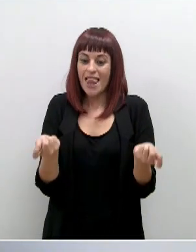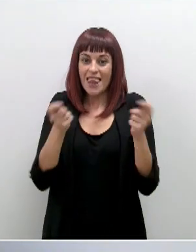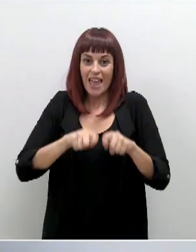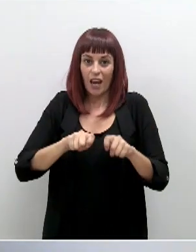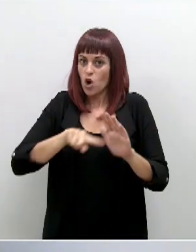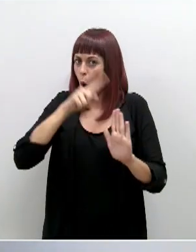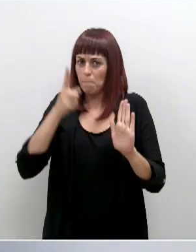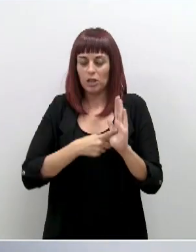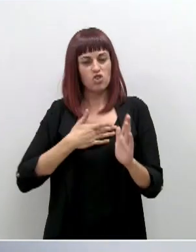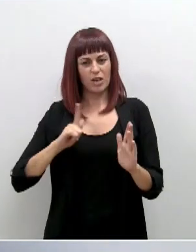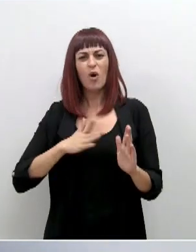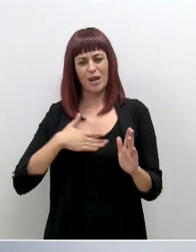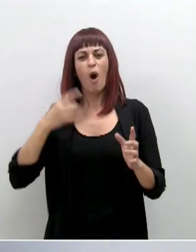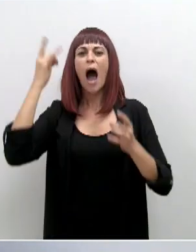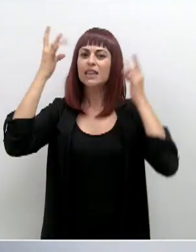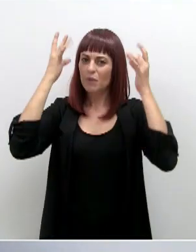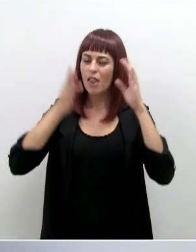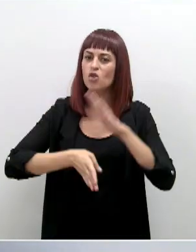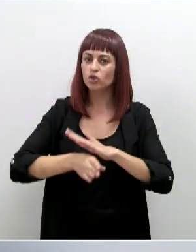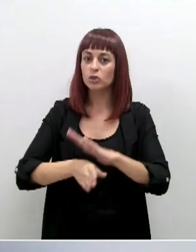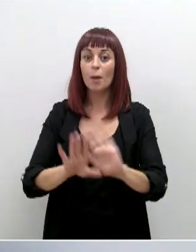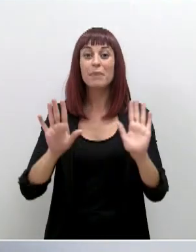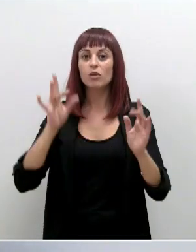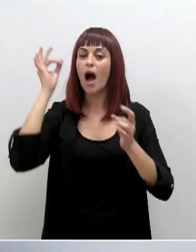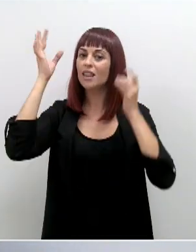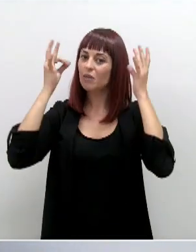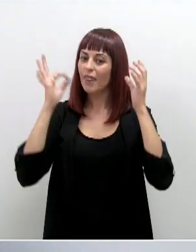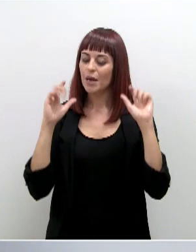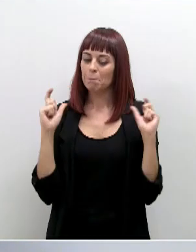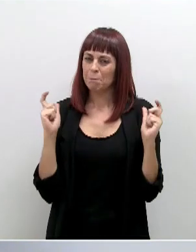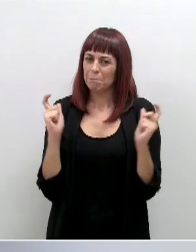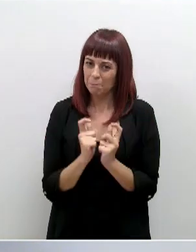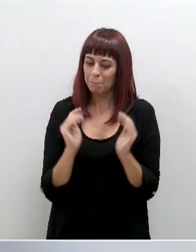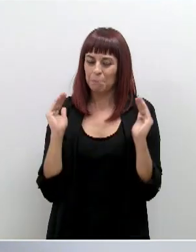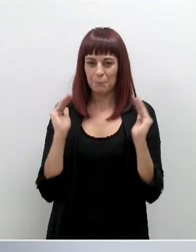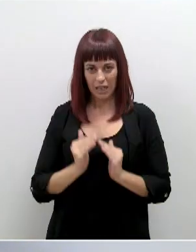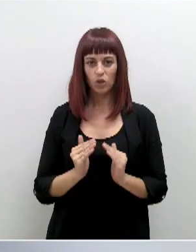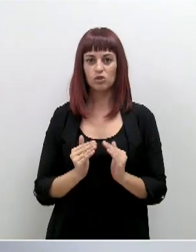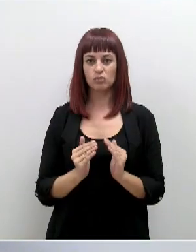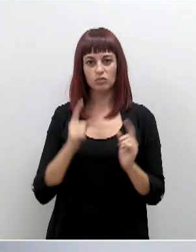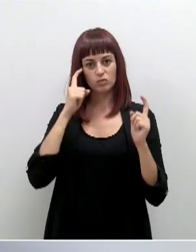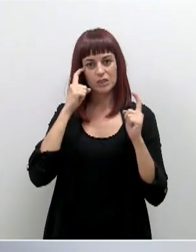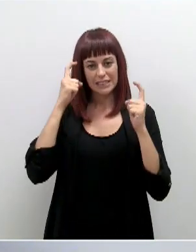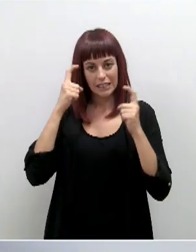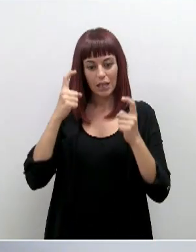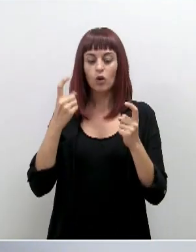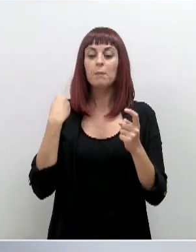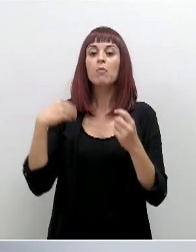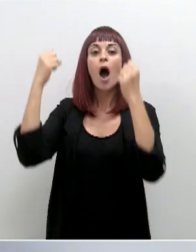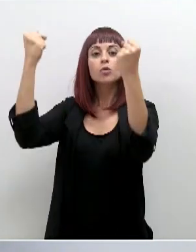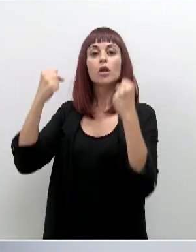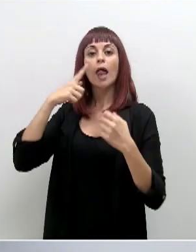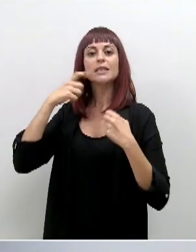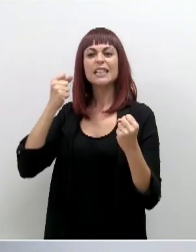Queremos que siga existiendo actividad, pero esta debe reducirse y hacerse siempre bajo los parámetros que marcan las autoridades sanitarias.